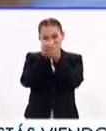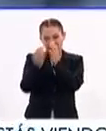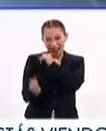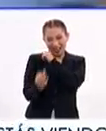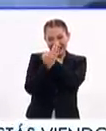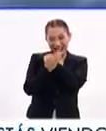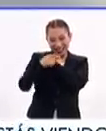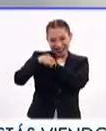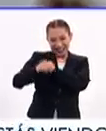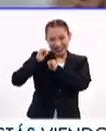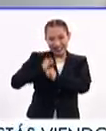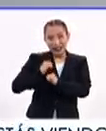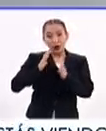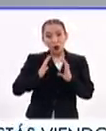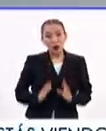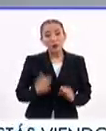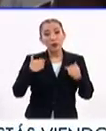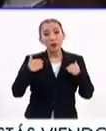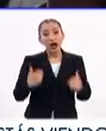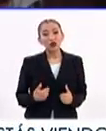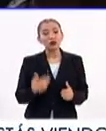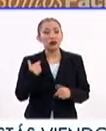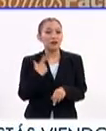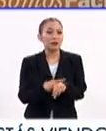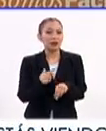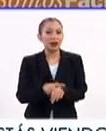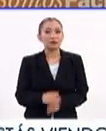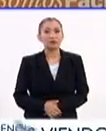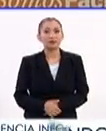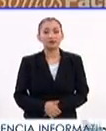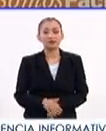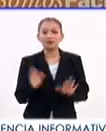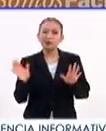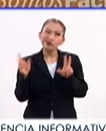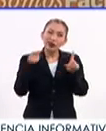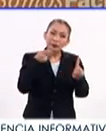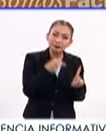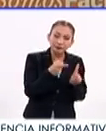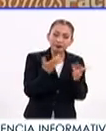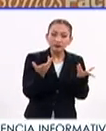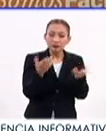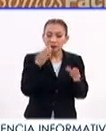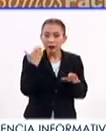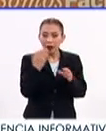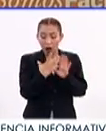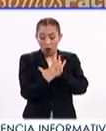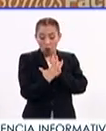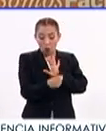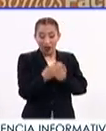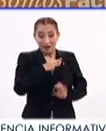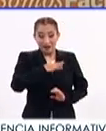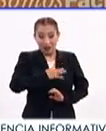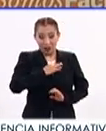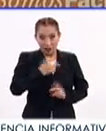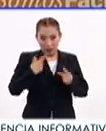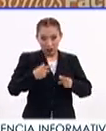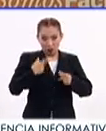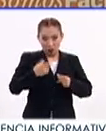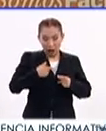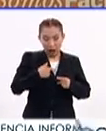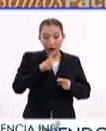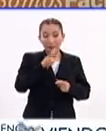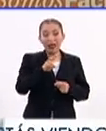que son las encargadas de protegernos de enfermedades. Pero en términos de la fase de la infección en una persona,